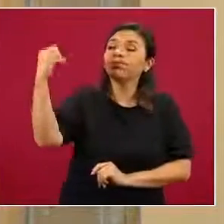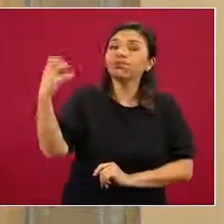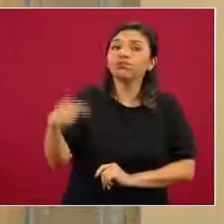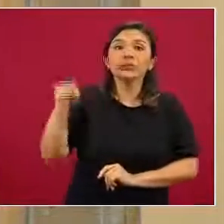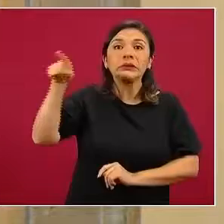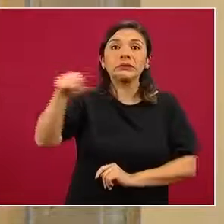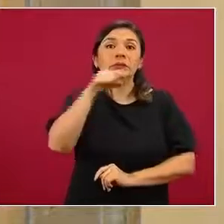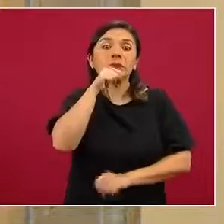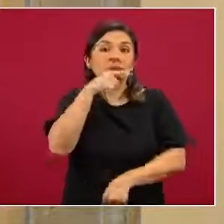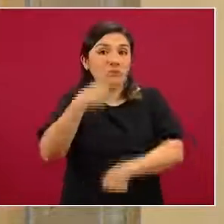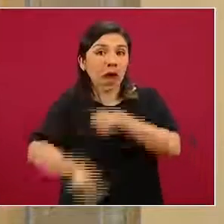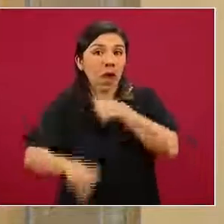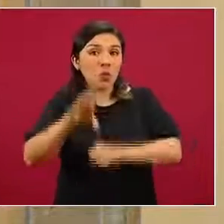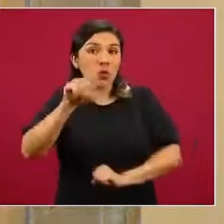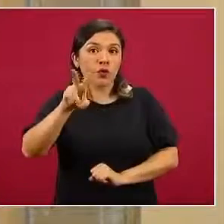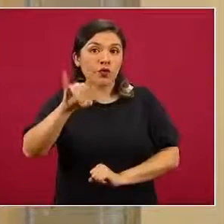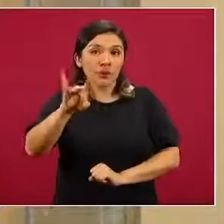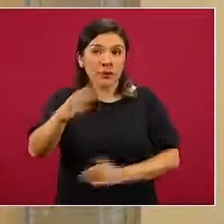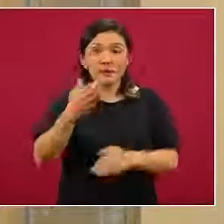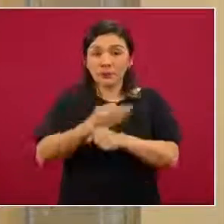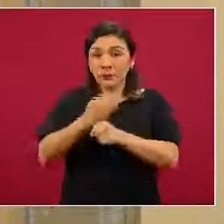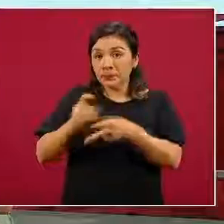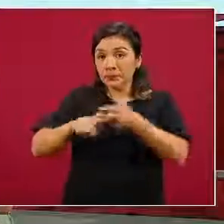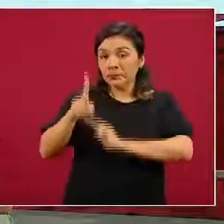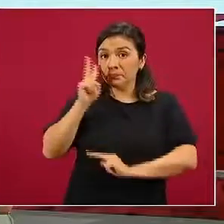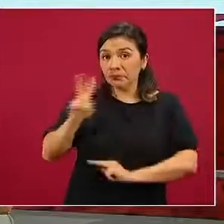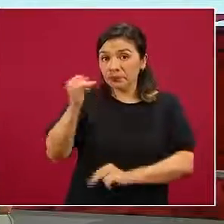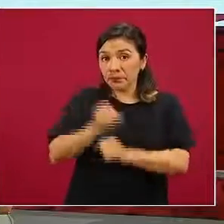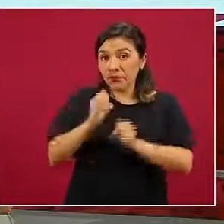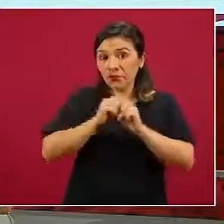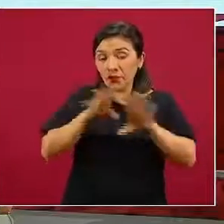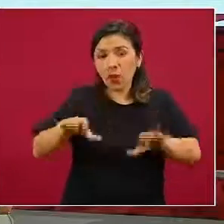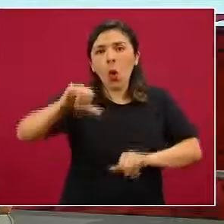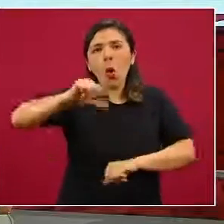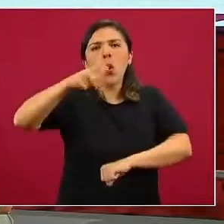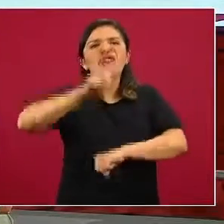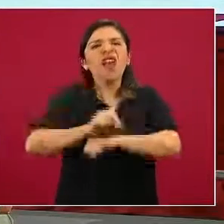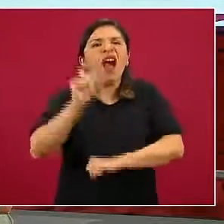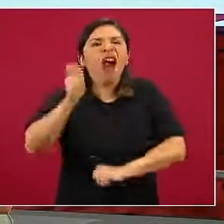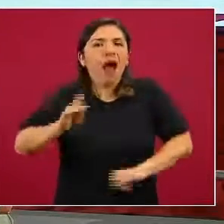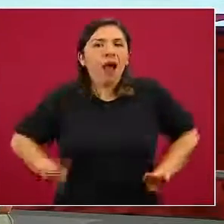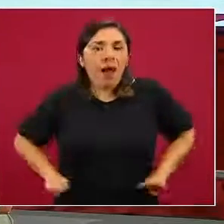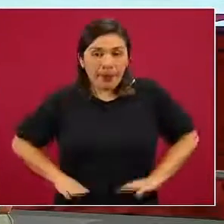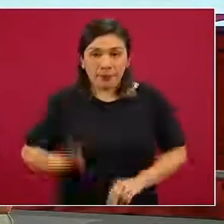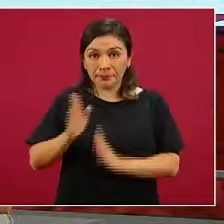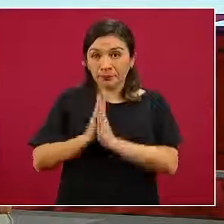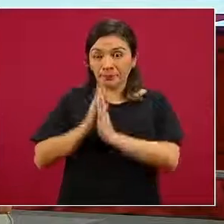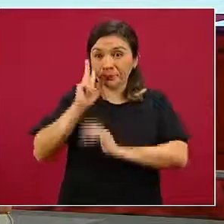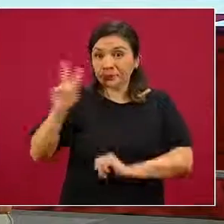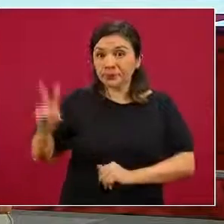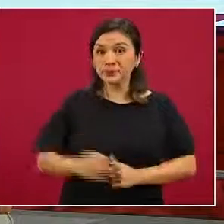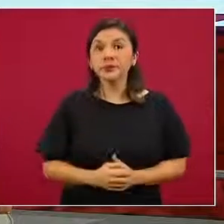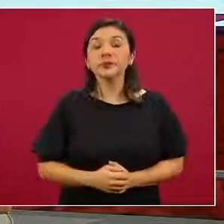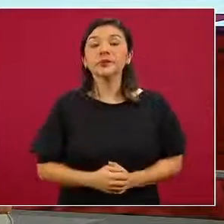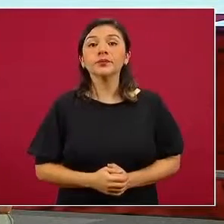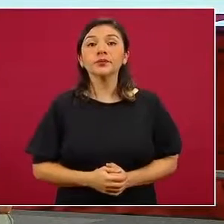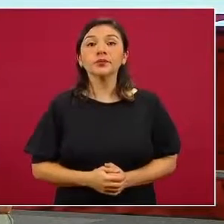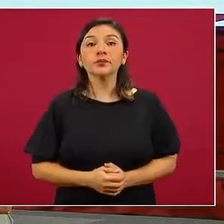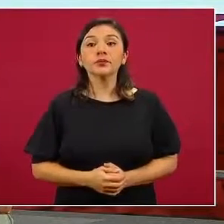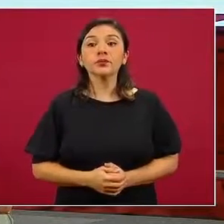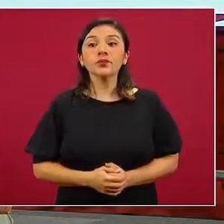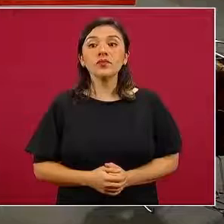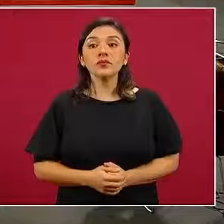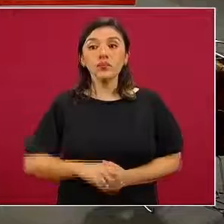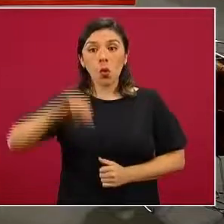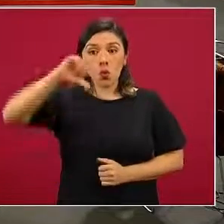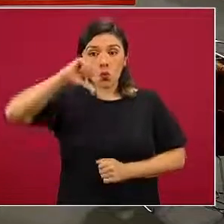semáforo de riesgo COVID. Vamos a actualizar los datos del escenario nacional, si nos permiten la siguiente diapositiva. El día